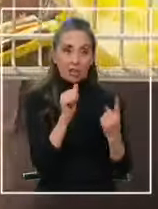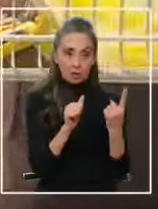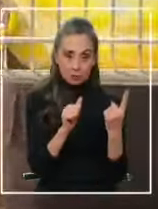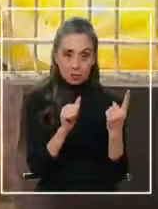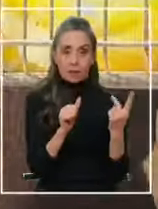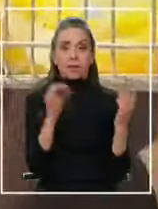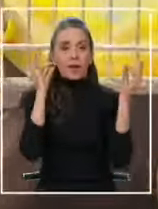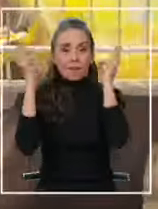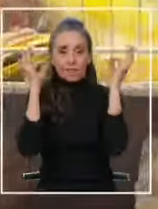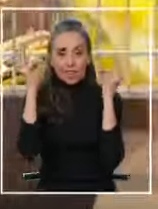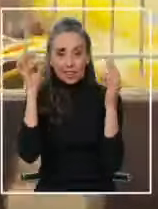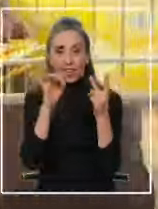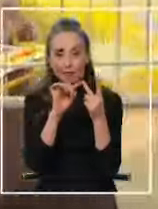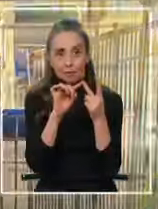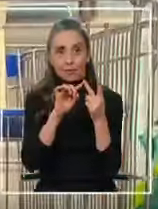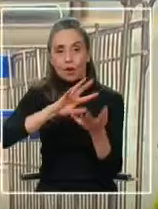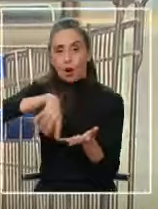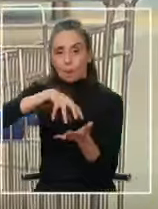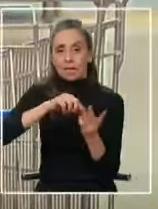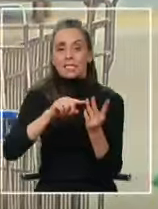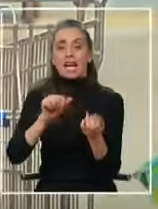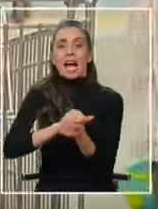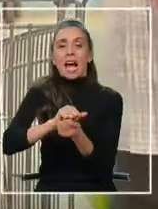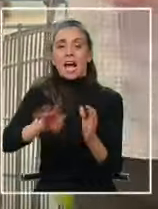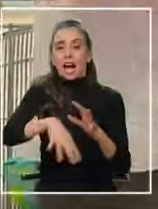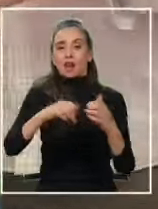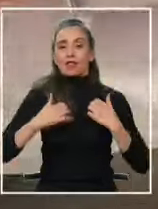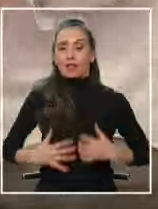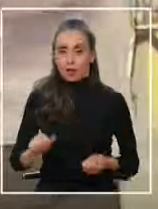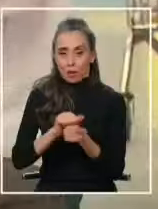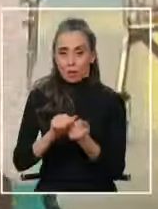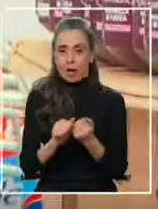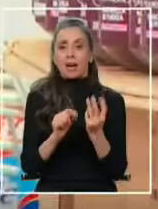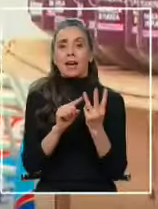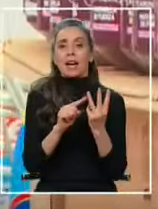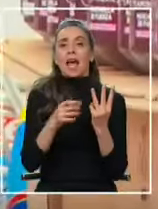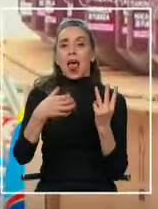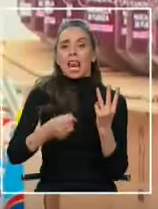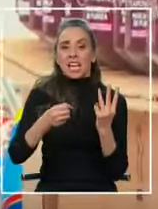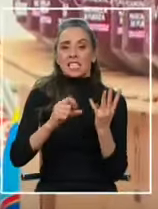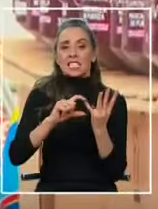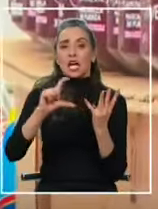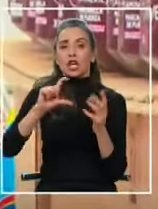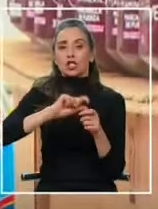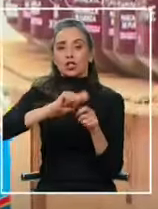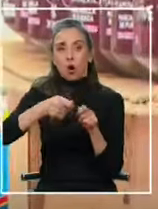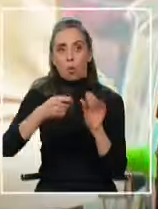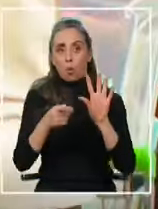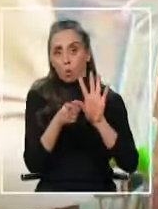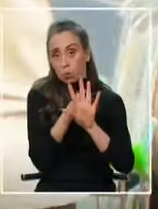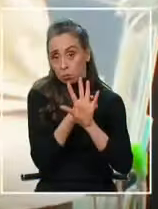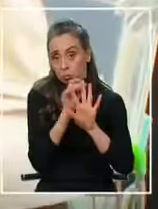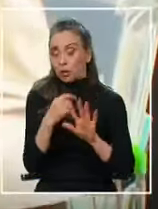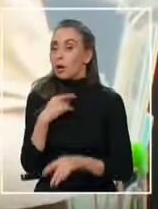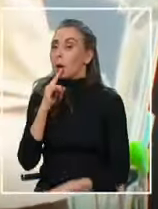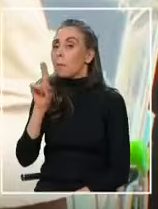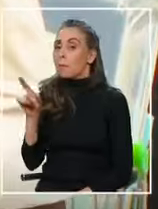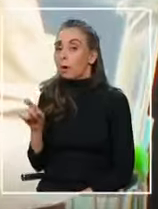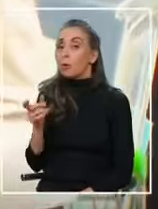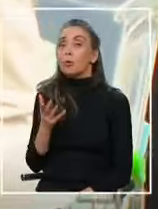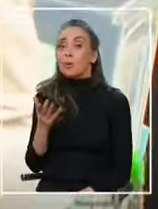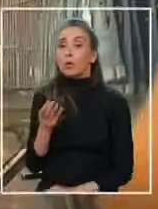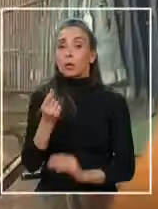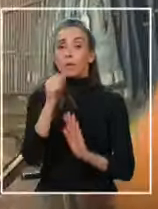Pasta Algún tallarín Detrigente Ya Leche Ok Yogur Ya Yo te lo pregunto porque